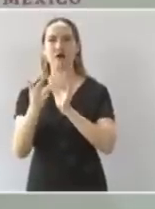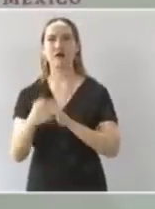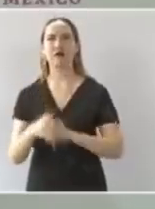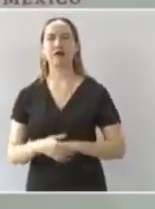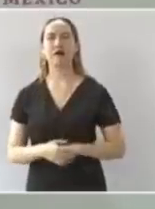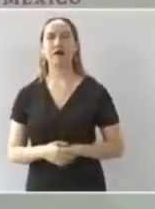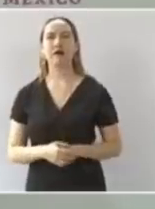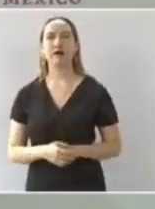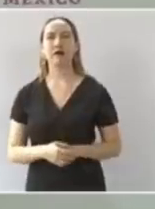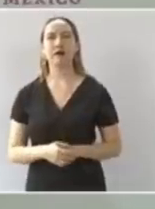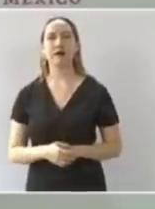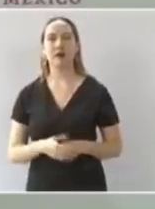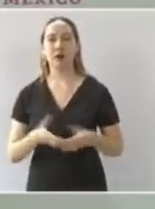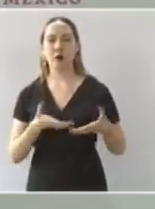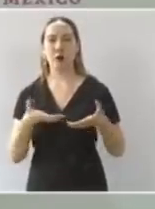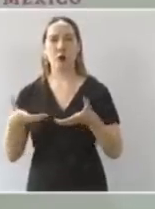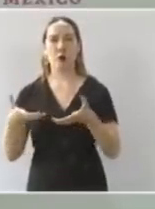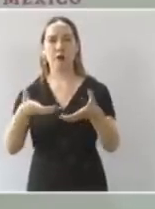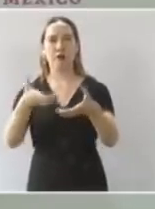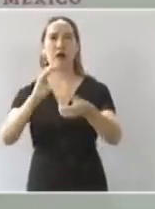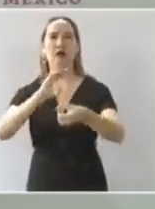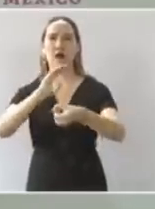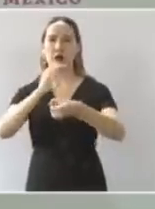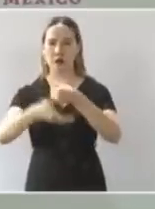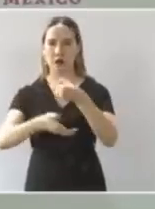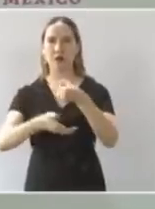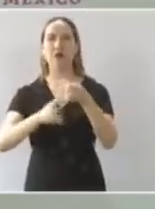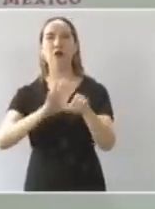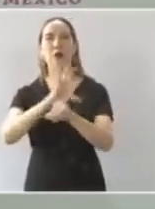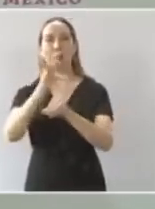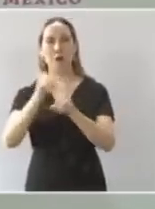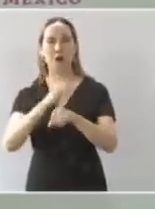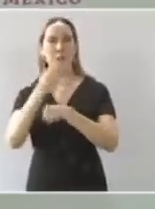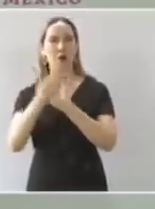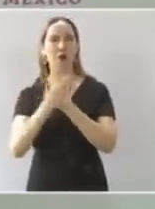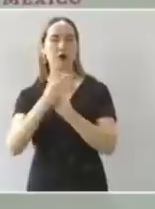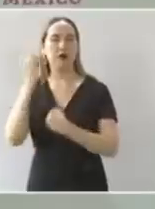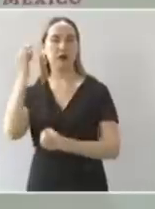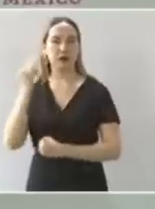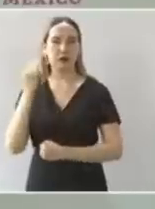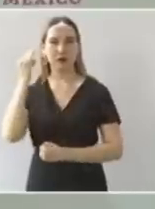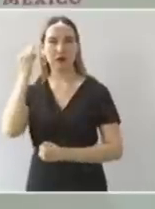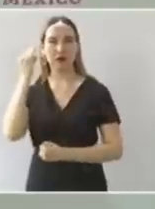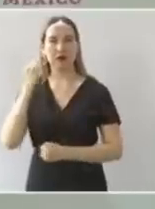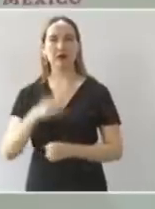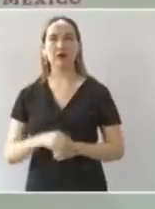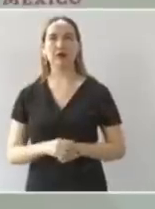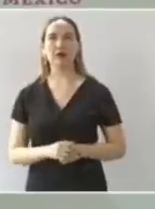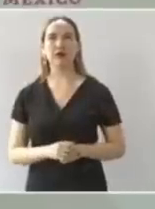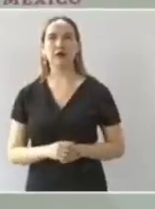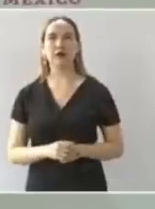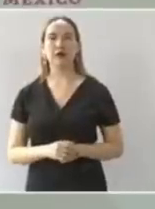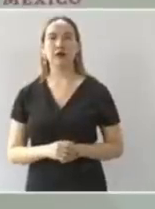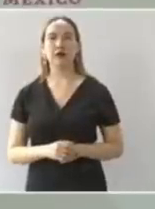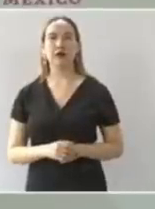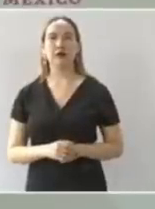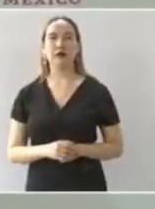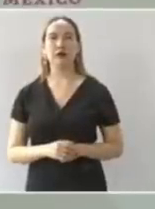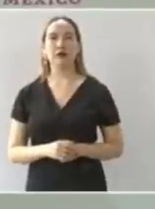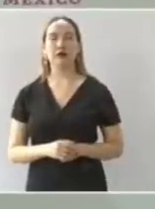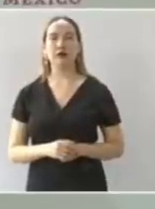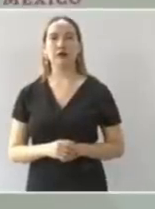carretera en marzo y ya estoy pensando